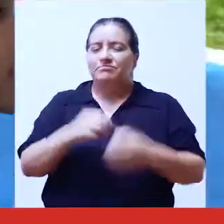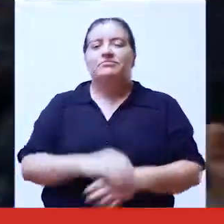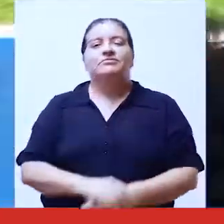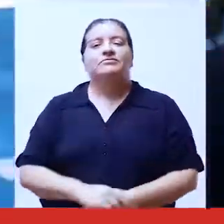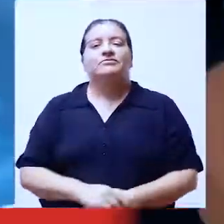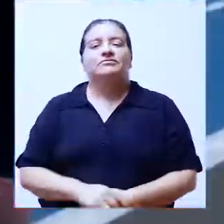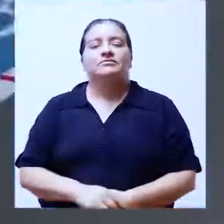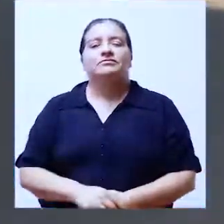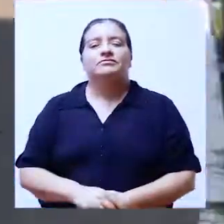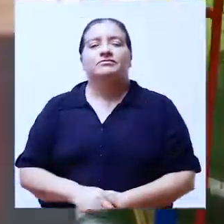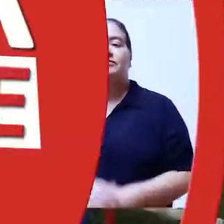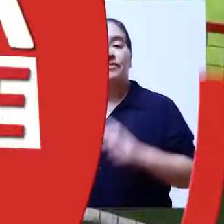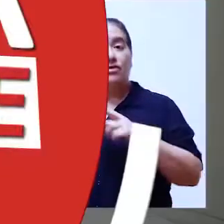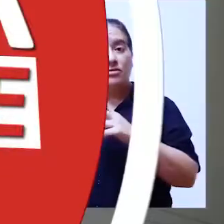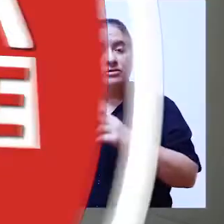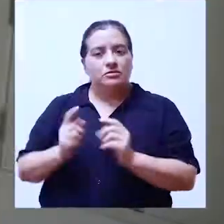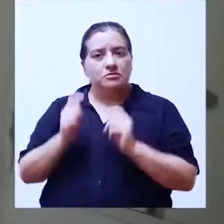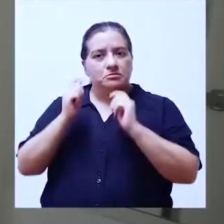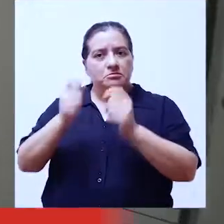hábitos saludables.